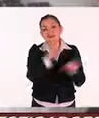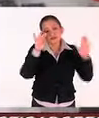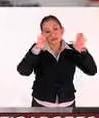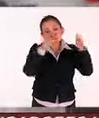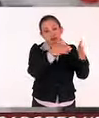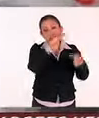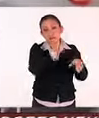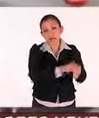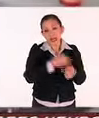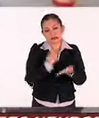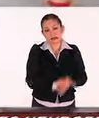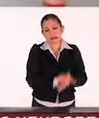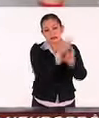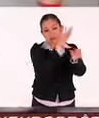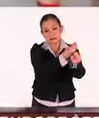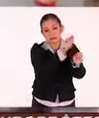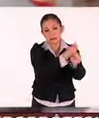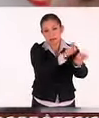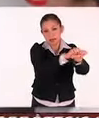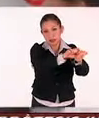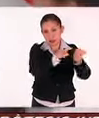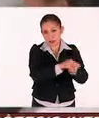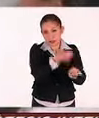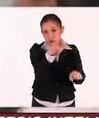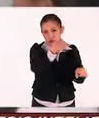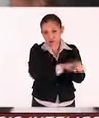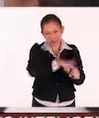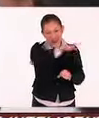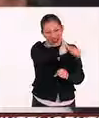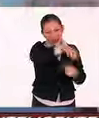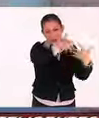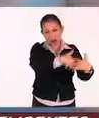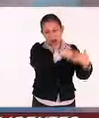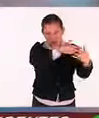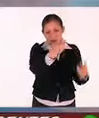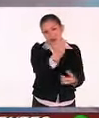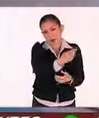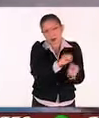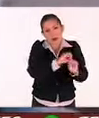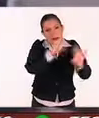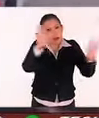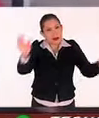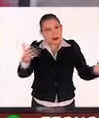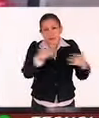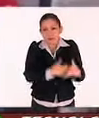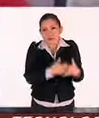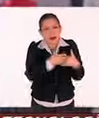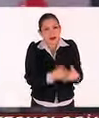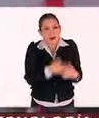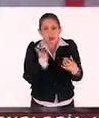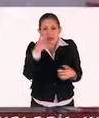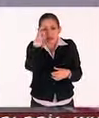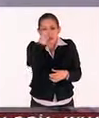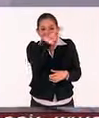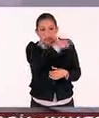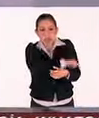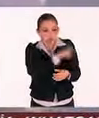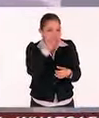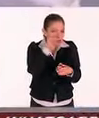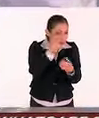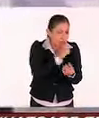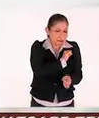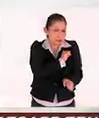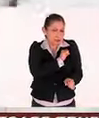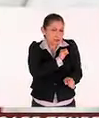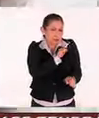en mucho al mantenimiento de los equipos hospitalarios, lo cual es indispensable, puesto que son equipos muy complejos, muy